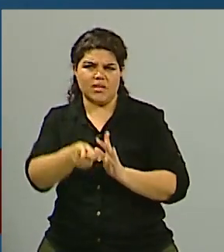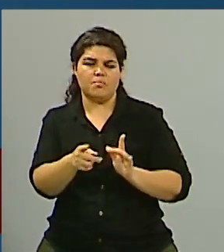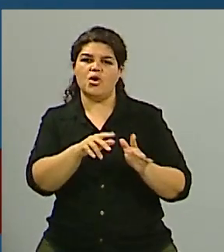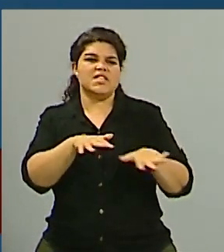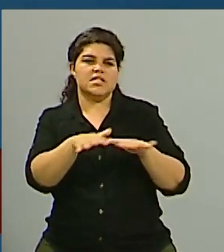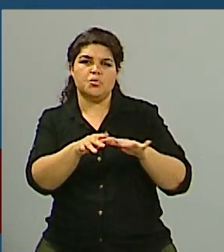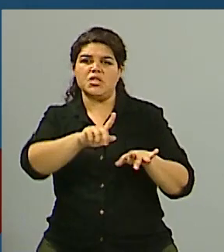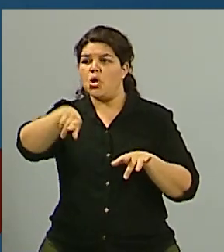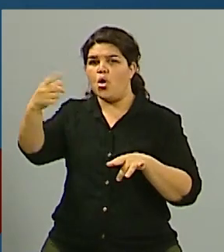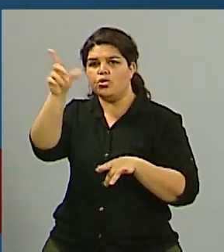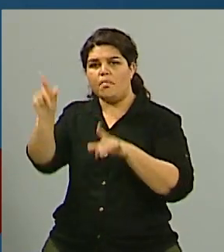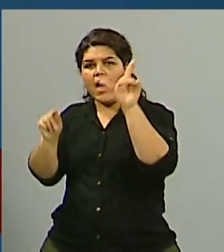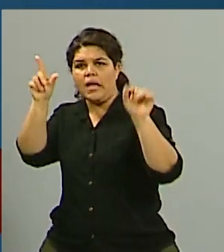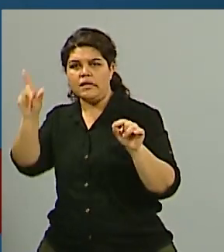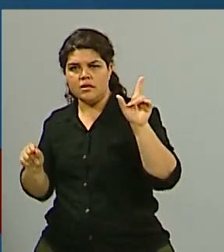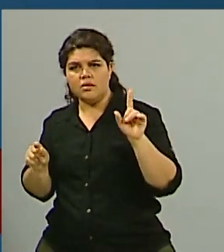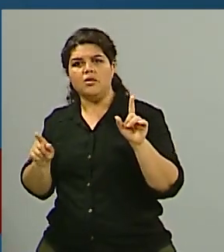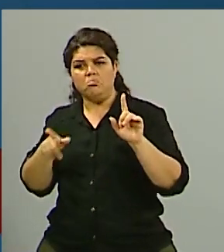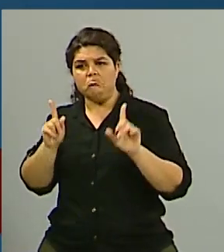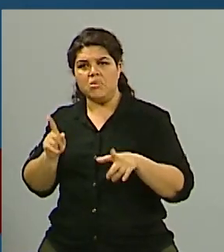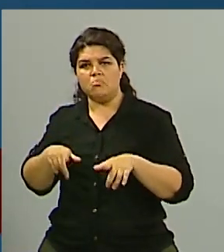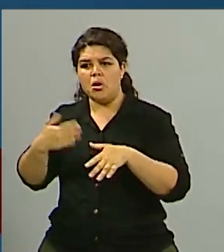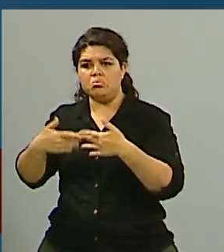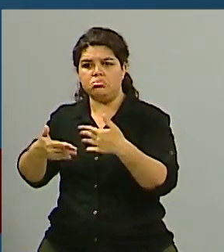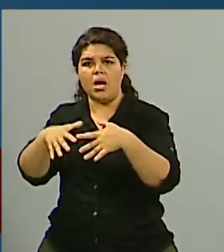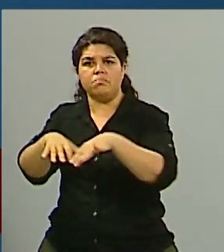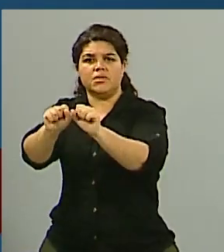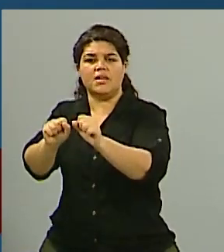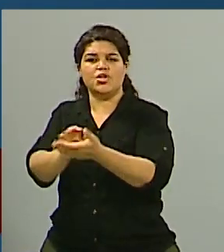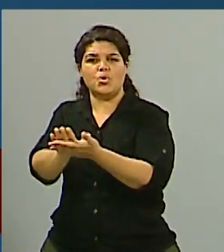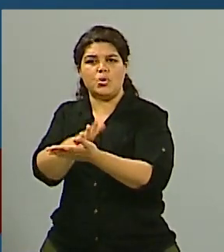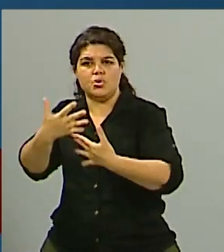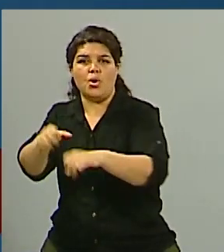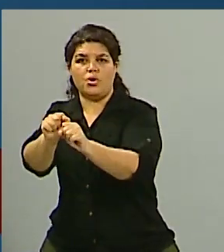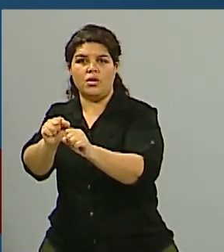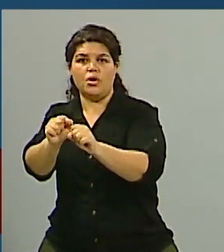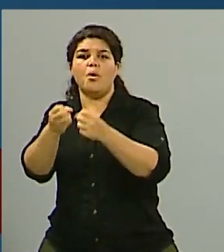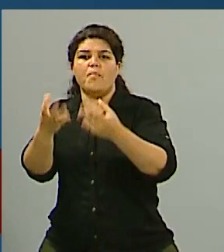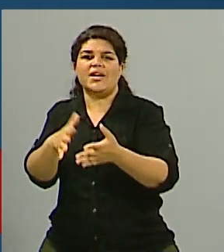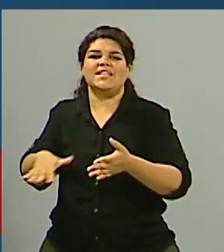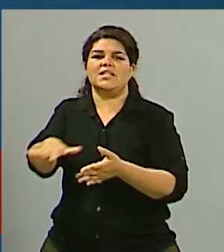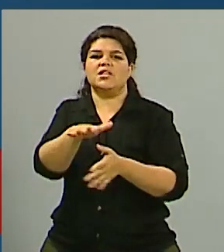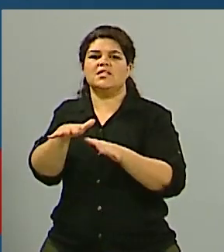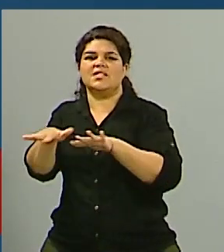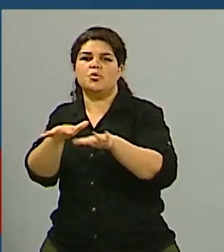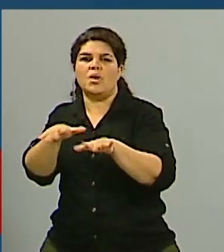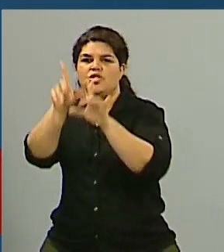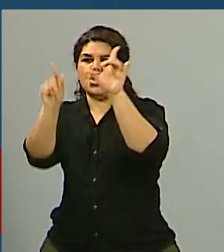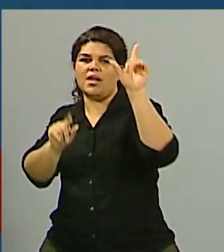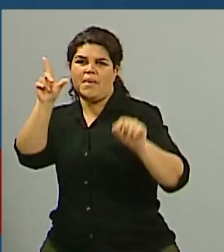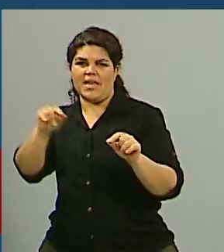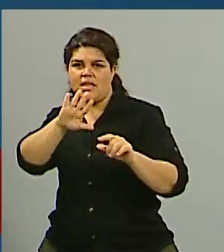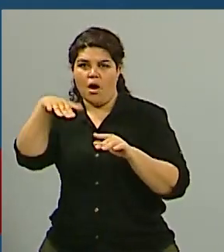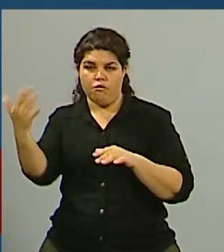naturaleza los han podido resolver, aprovechando también las circunstancias que ofrece el escenario internacional. Carmona, usted